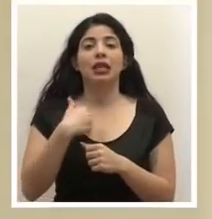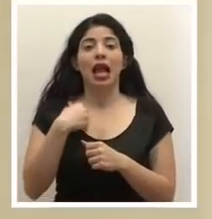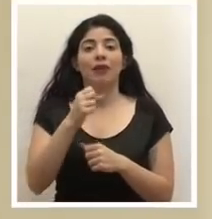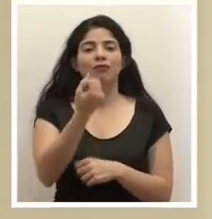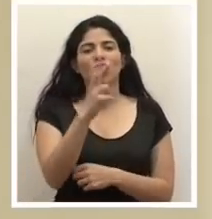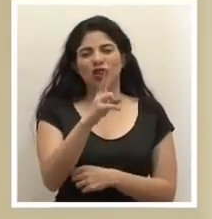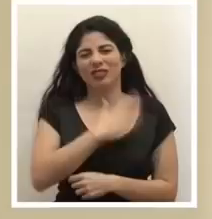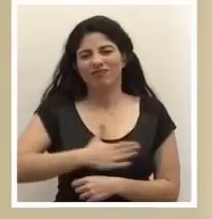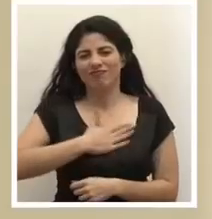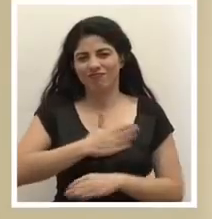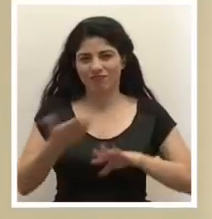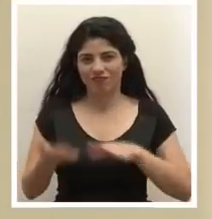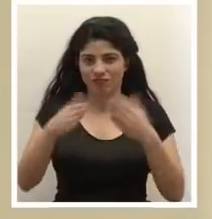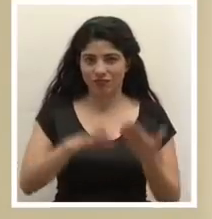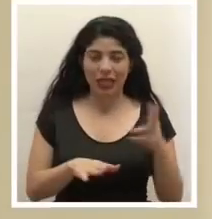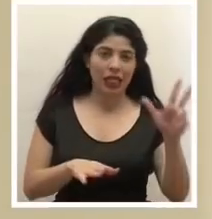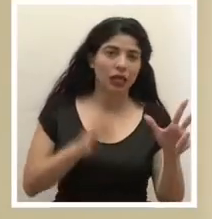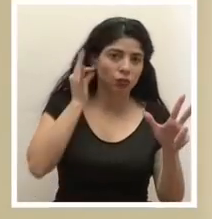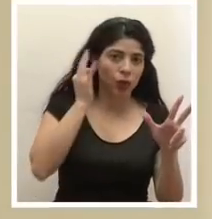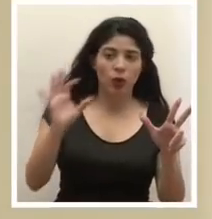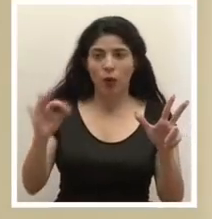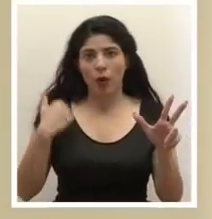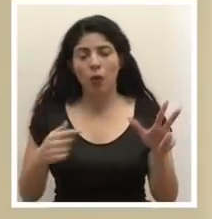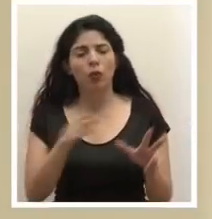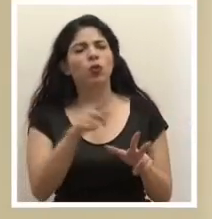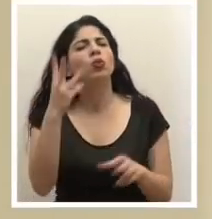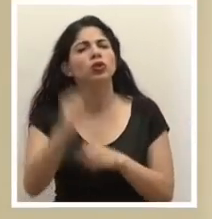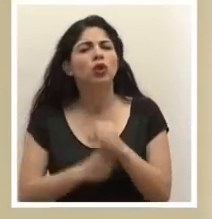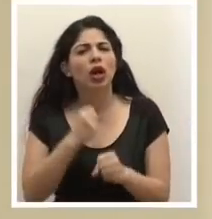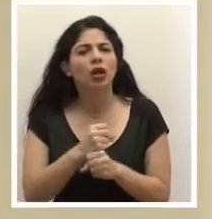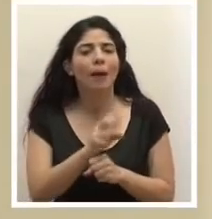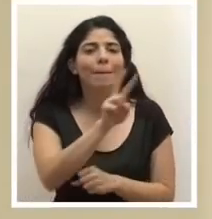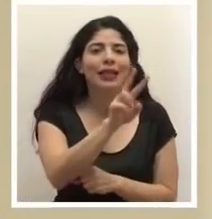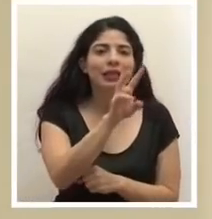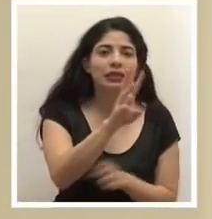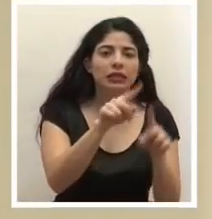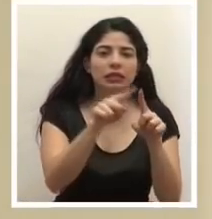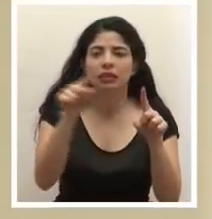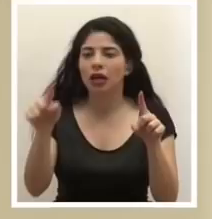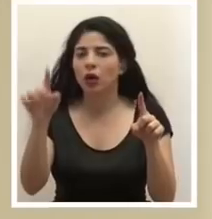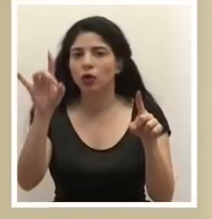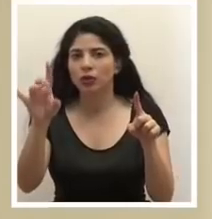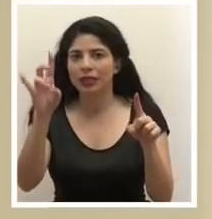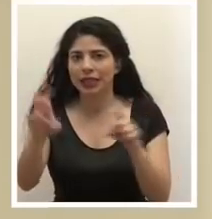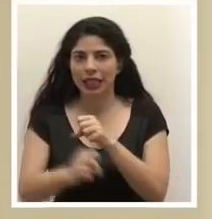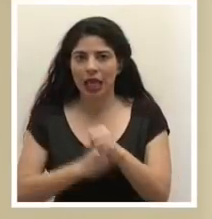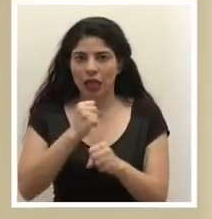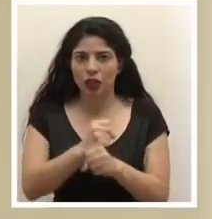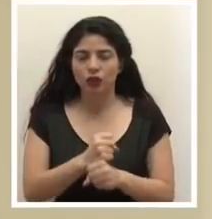12 lamentables fallecimientos, 3 mujeres y 9 hombres. El rango de edad va desde los 26 hasta los 87 años.